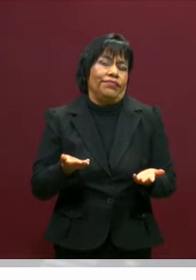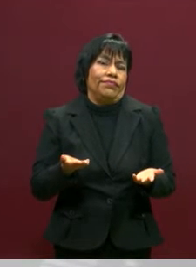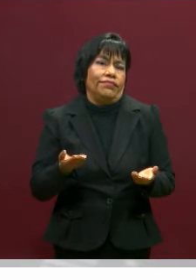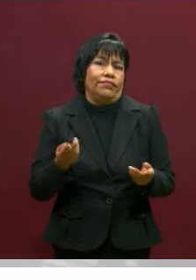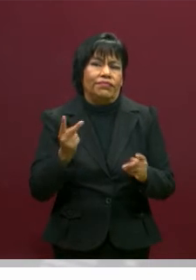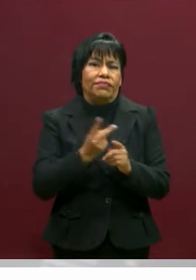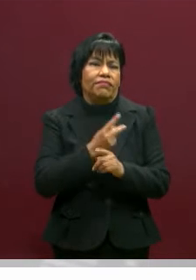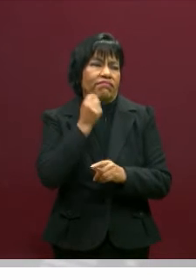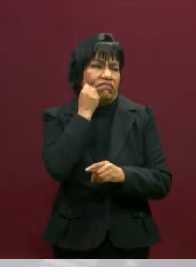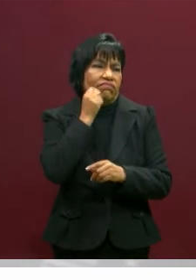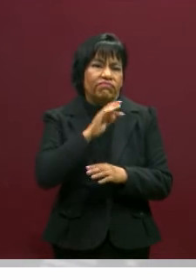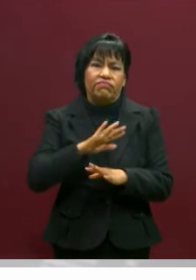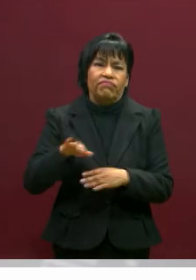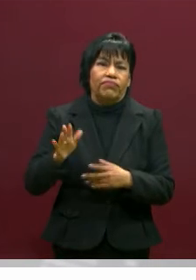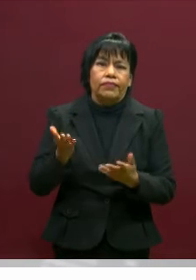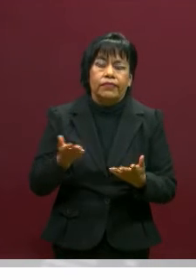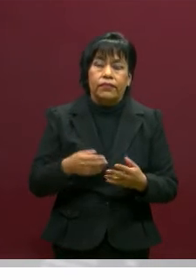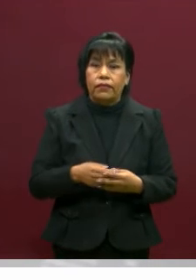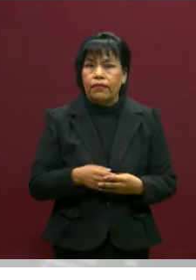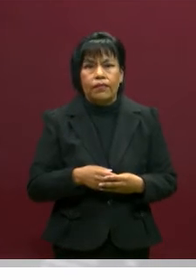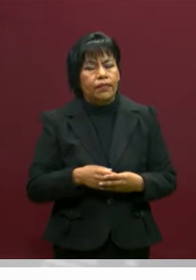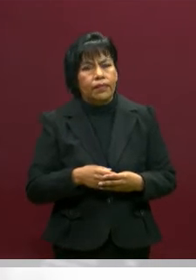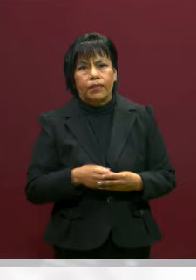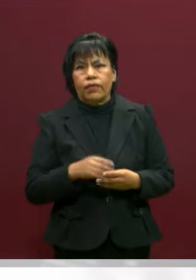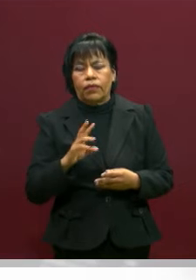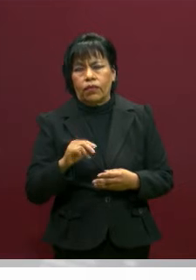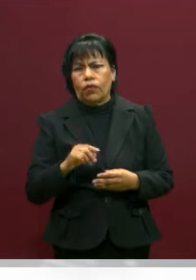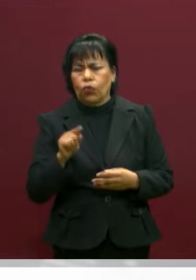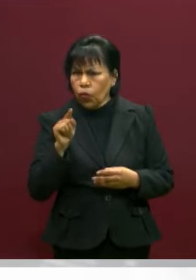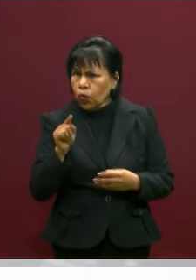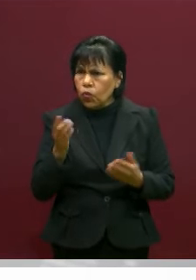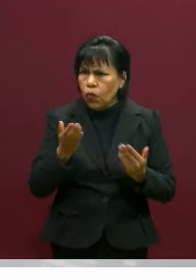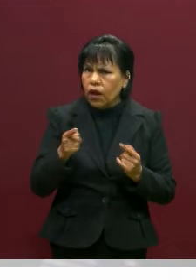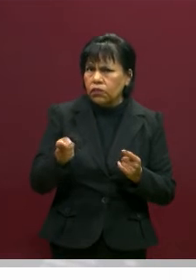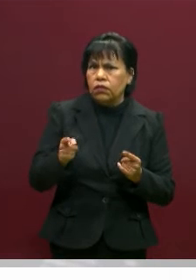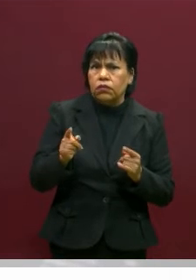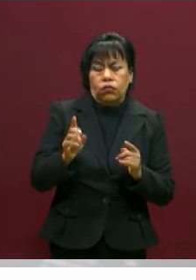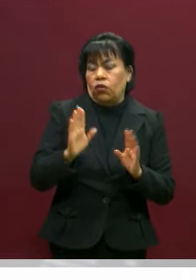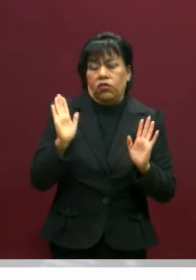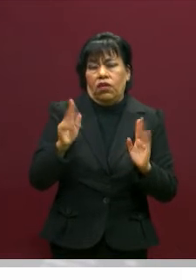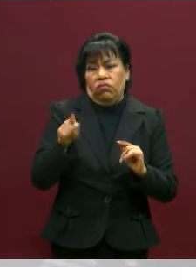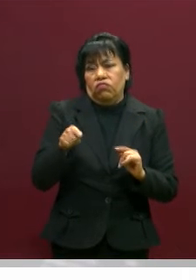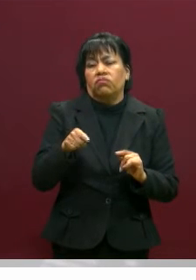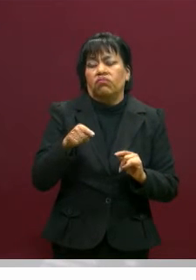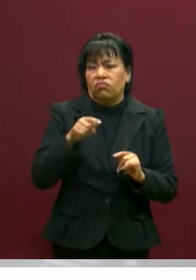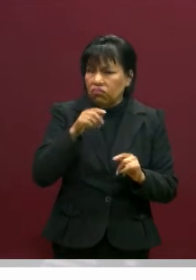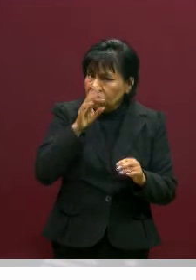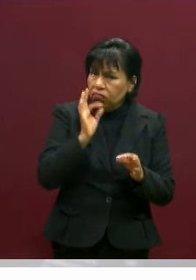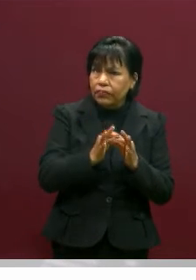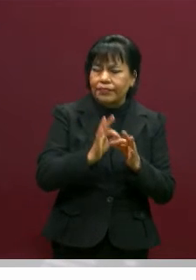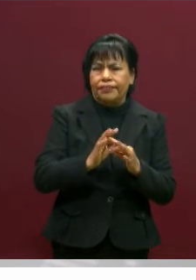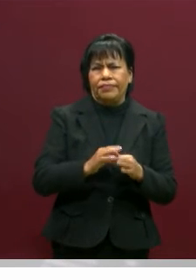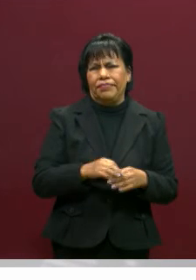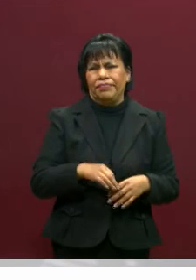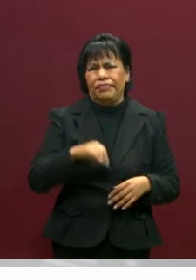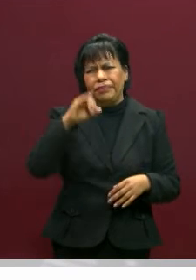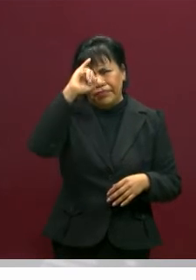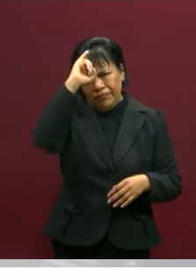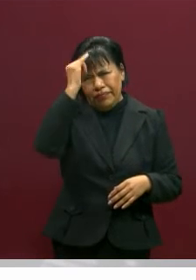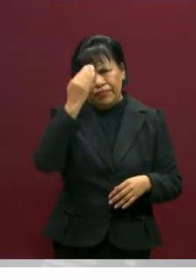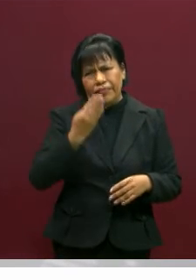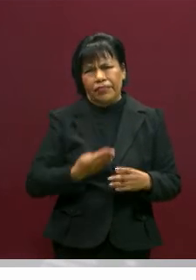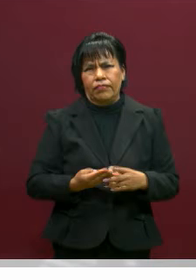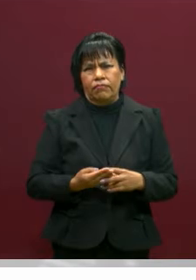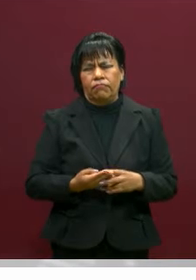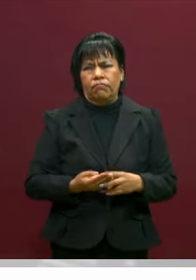esté pasando, Exactamente, no me interesa, ¿sí? A ver cómo le haces, pero tú me cumples, ¿no? Que es la imagen de una mano que